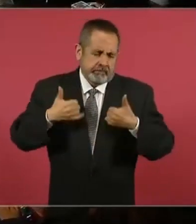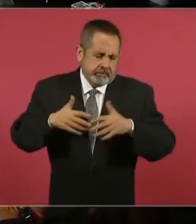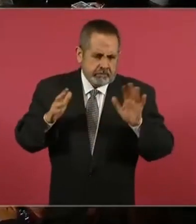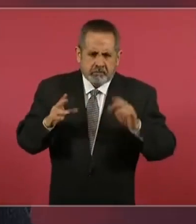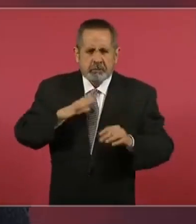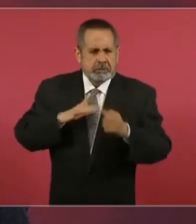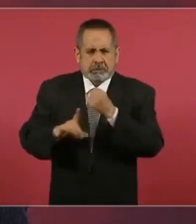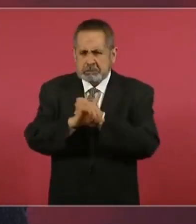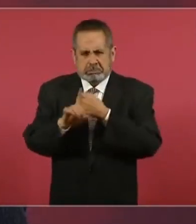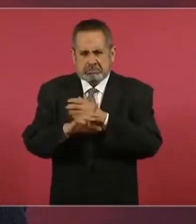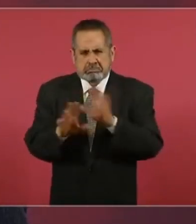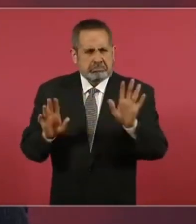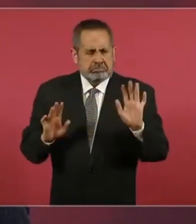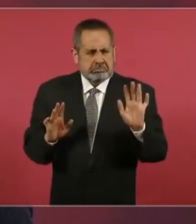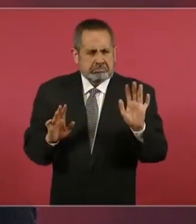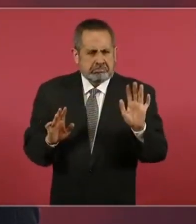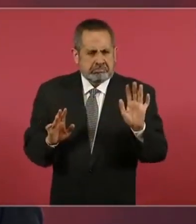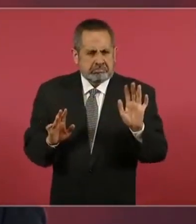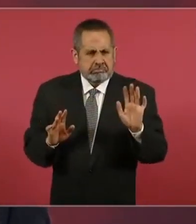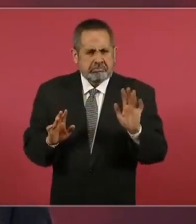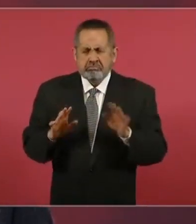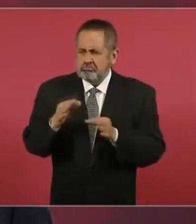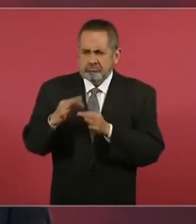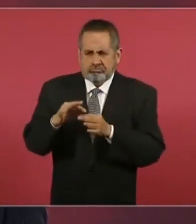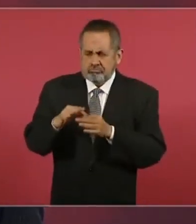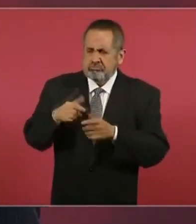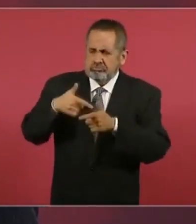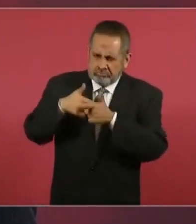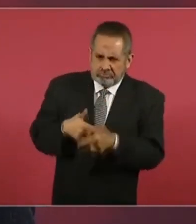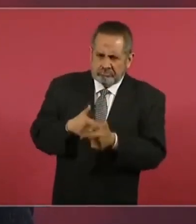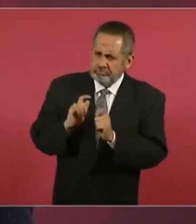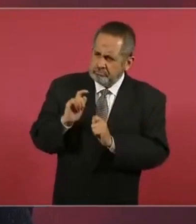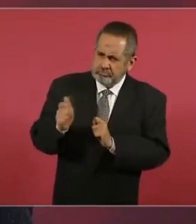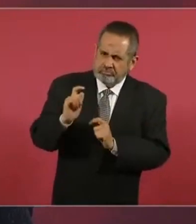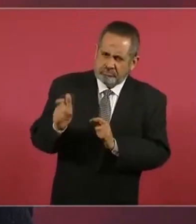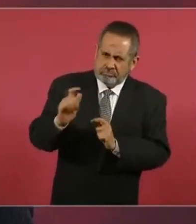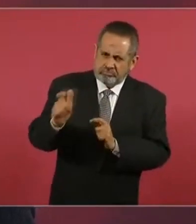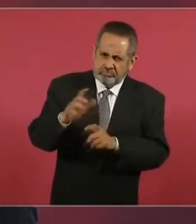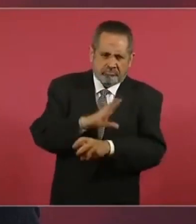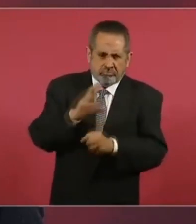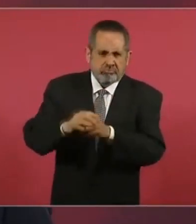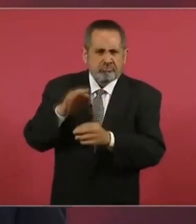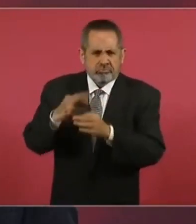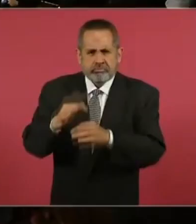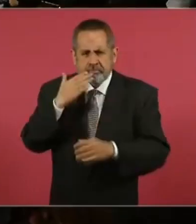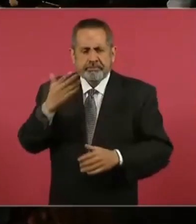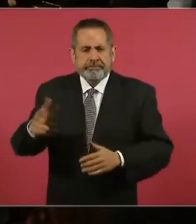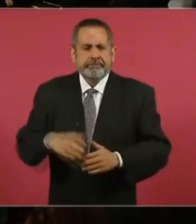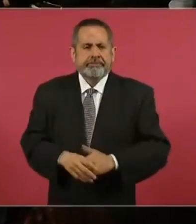no hay, digamos, sino la continuidad y cobertura de todos sus pagos con regularidad.